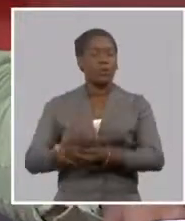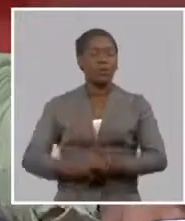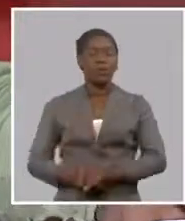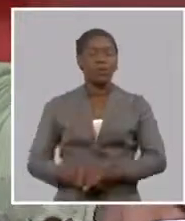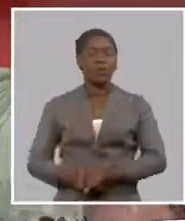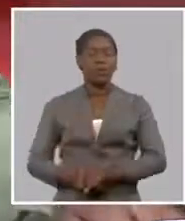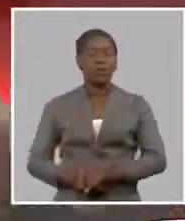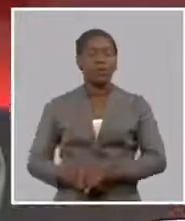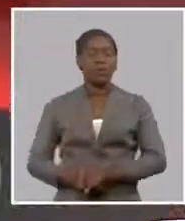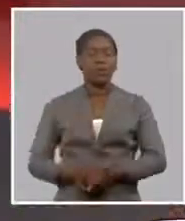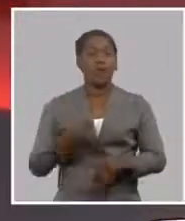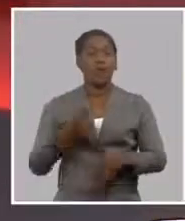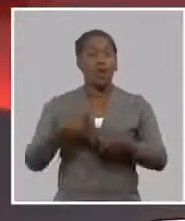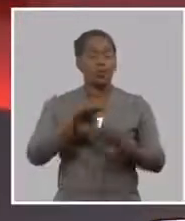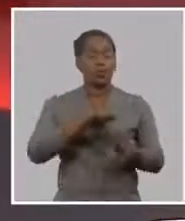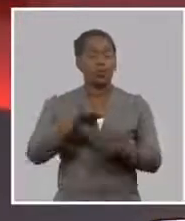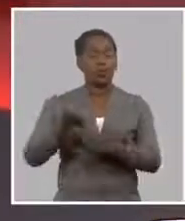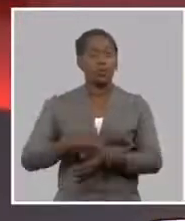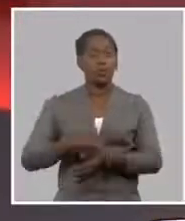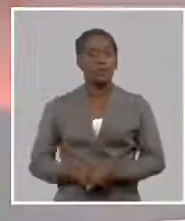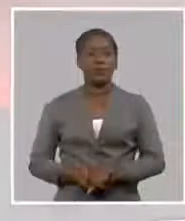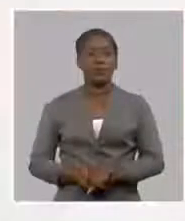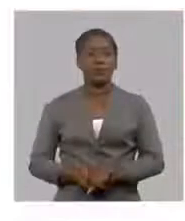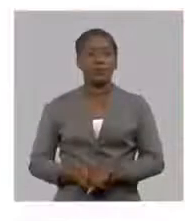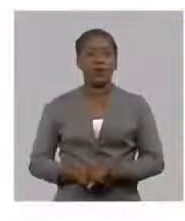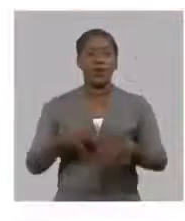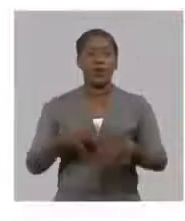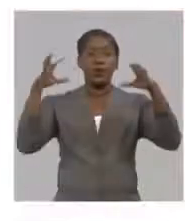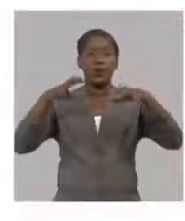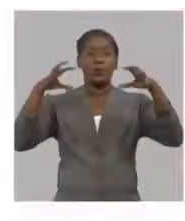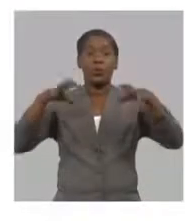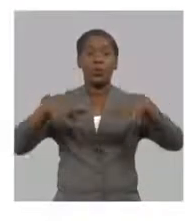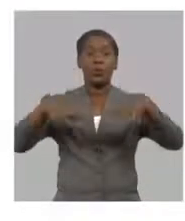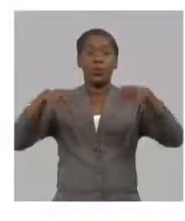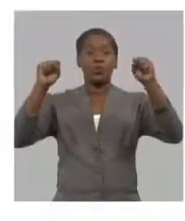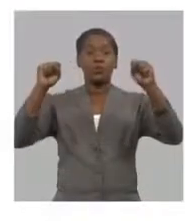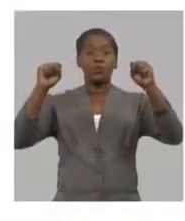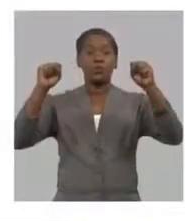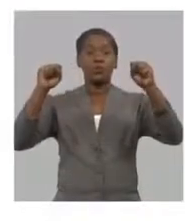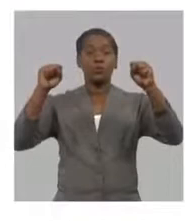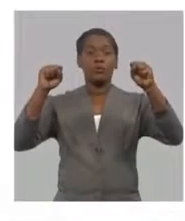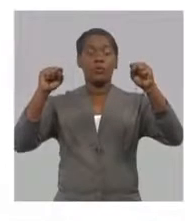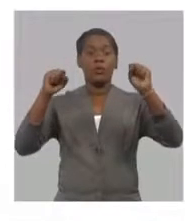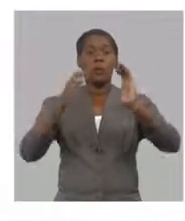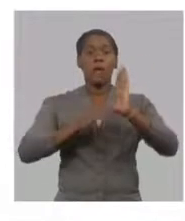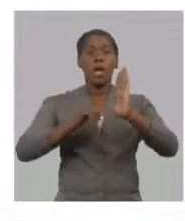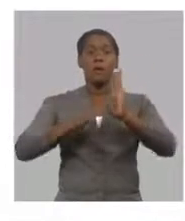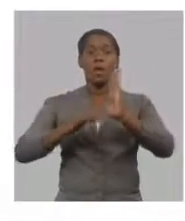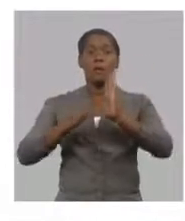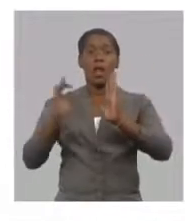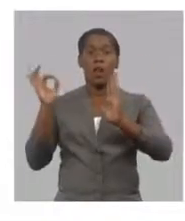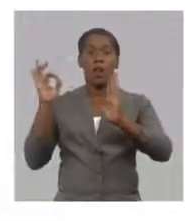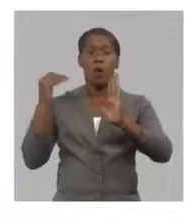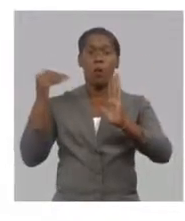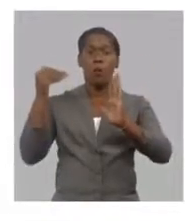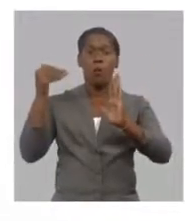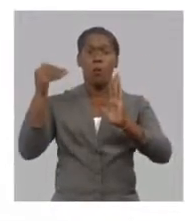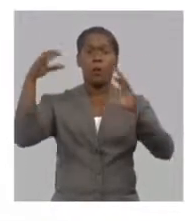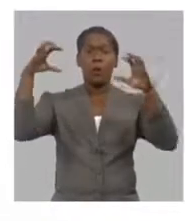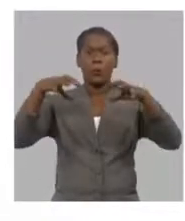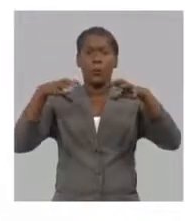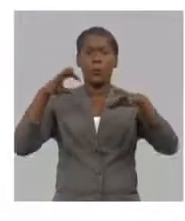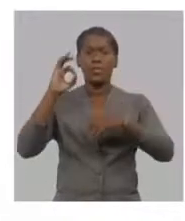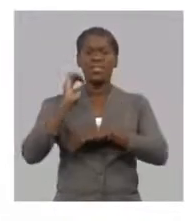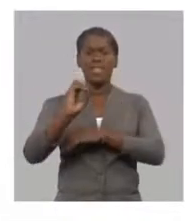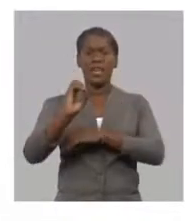enfrentamiento a la sequía una medida que se aplicó en el 2018 pero una medida que ha incentivado también a que los productores